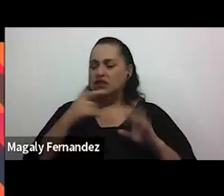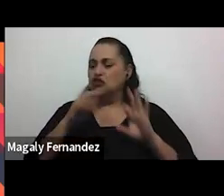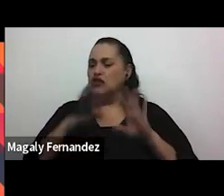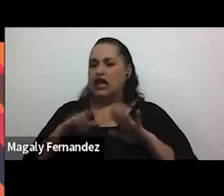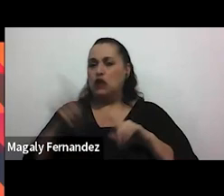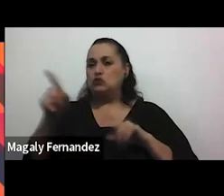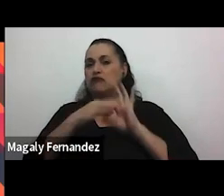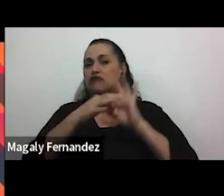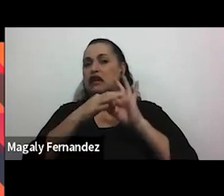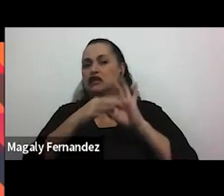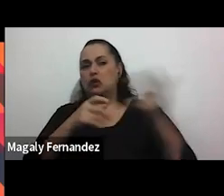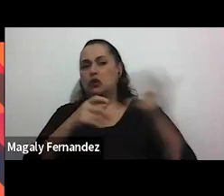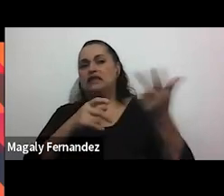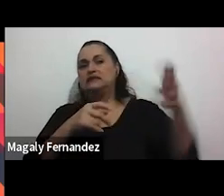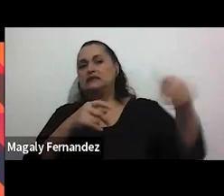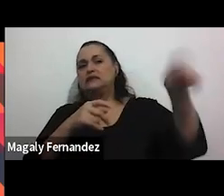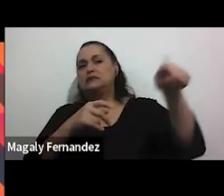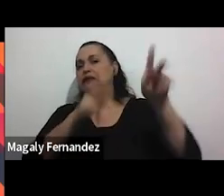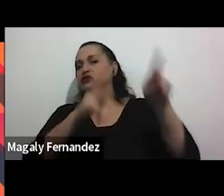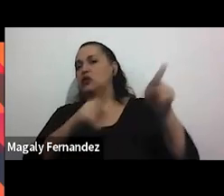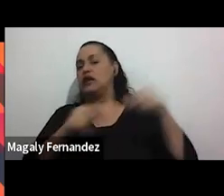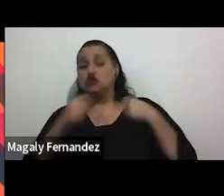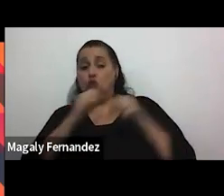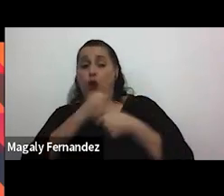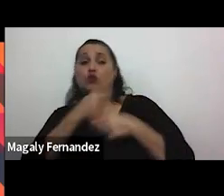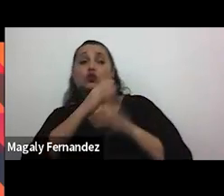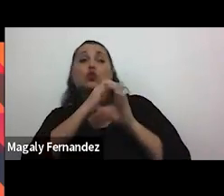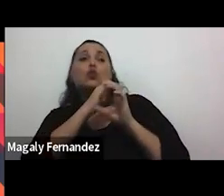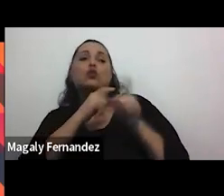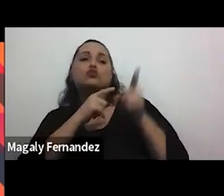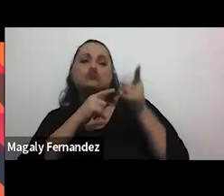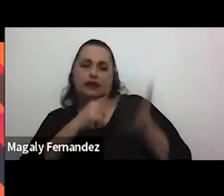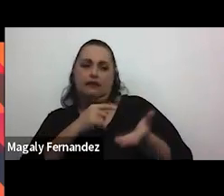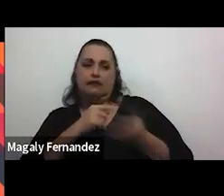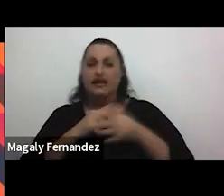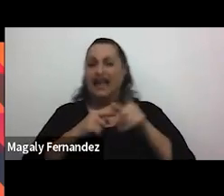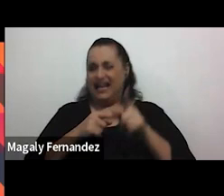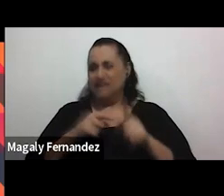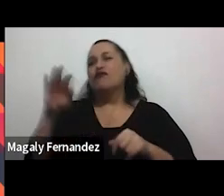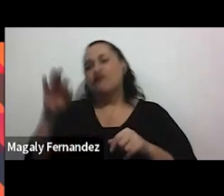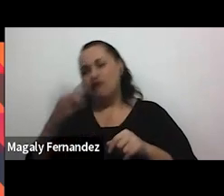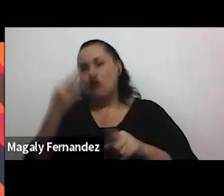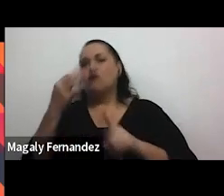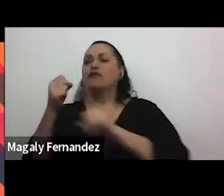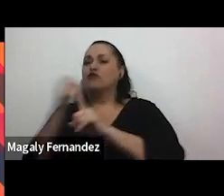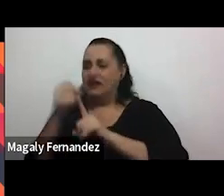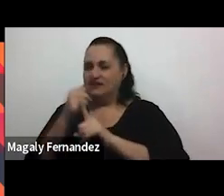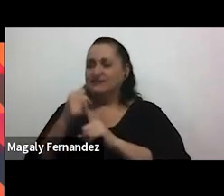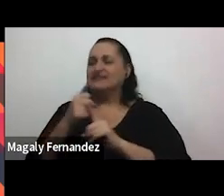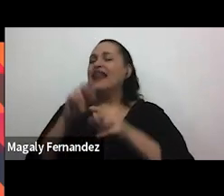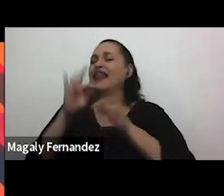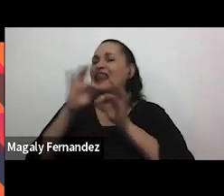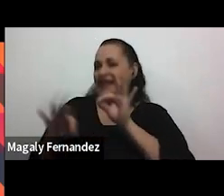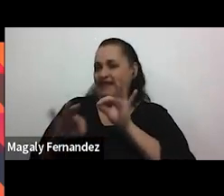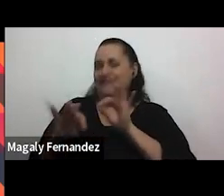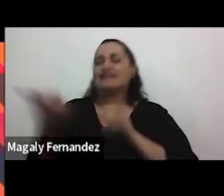con estas personas enténdeme que lo que yo estoy haciendo es cuidar por ejemplo esa podría ser otra forma o una manifestación también